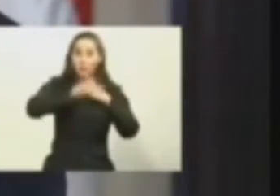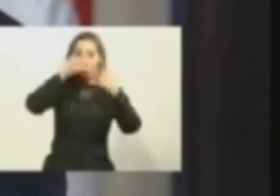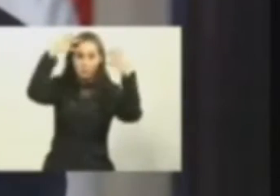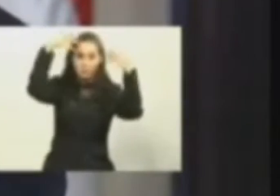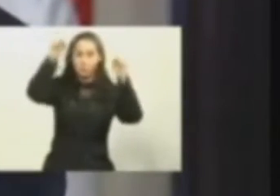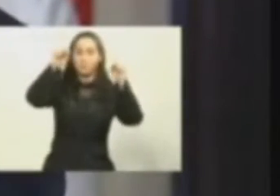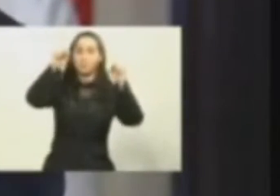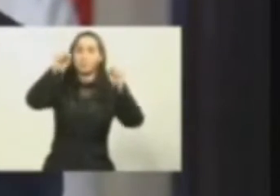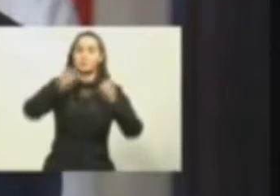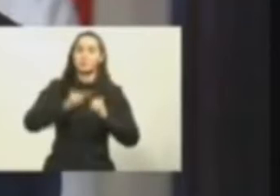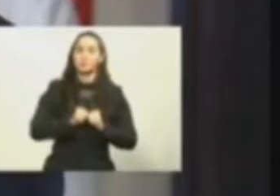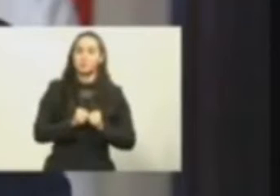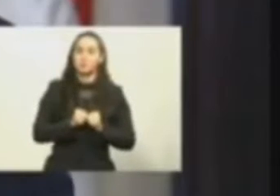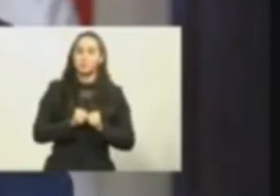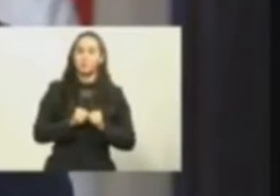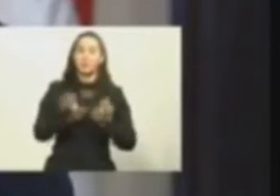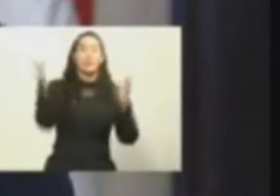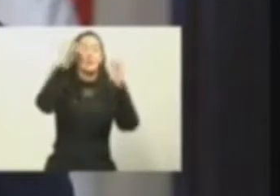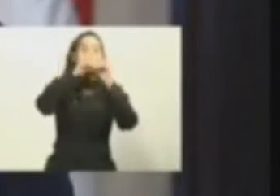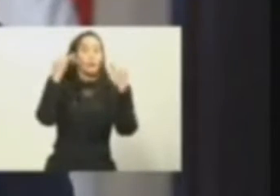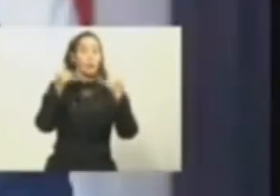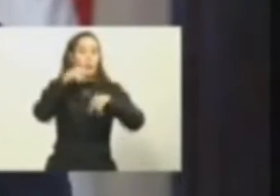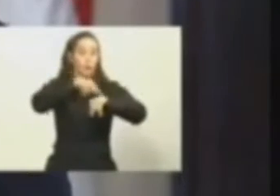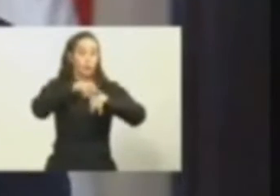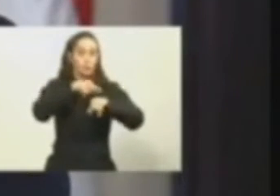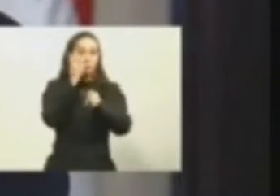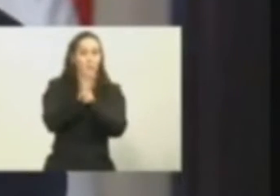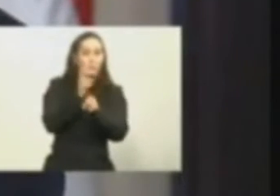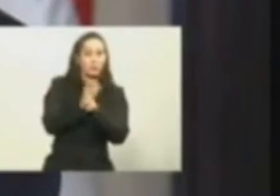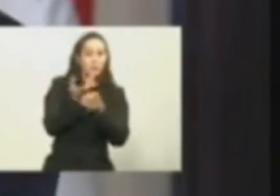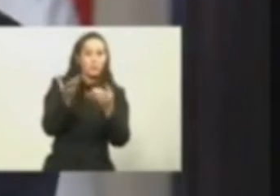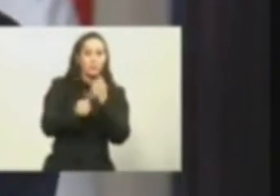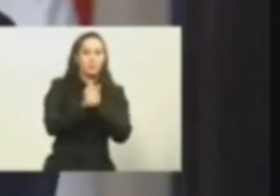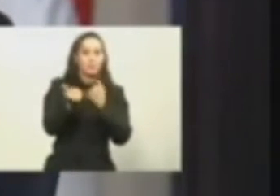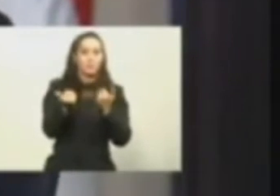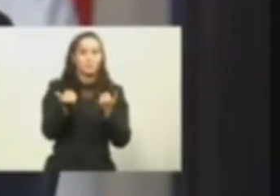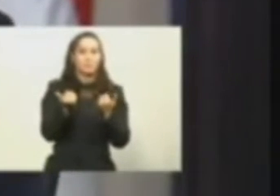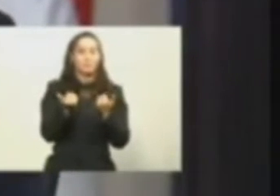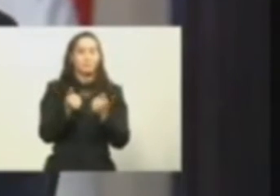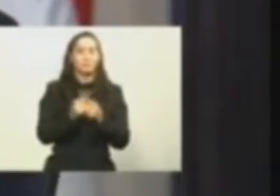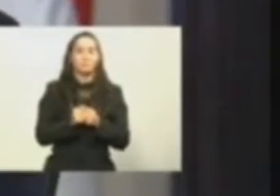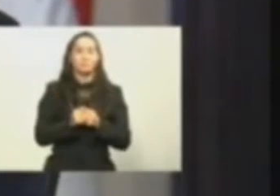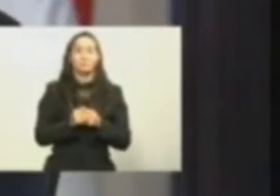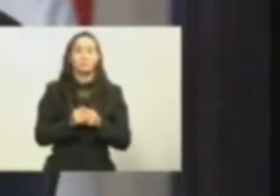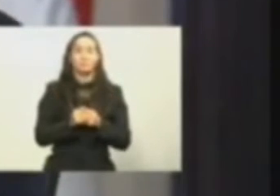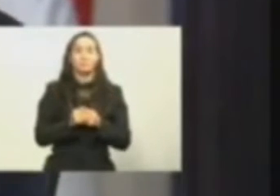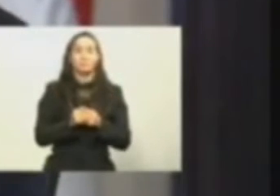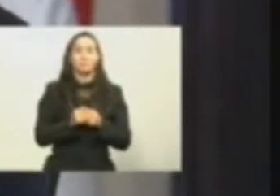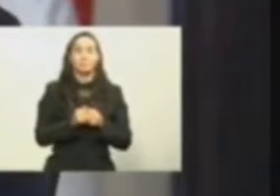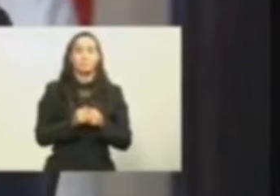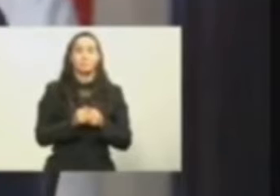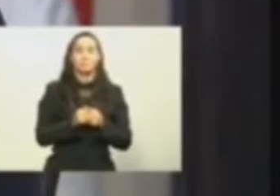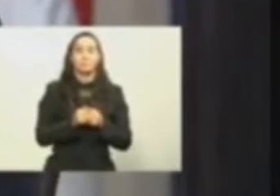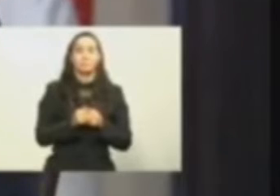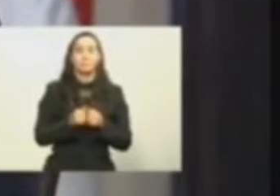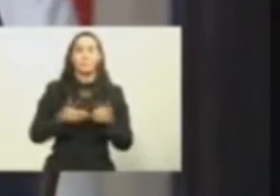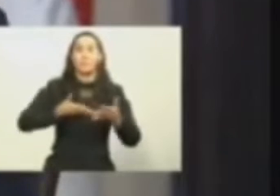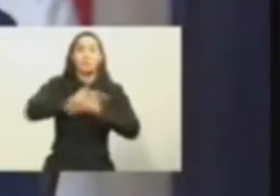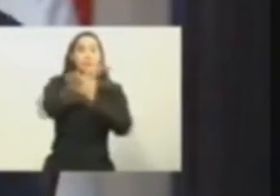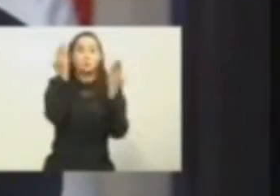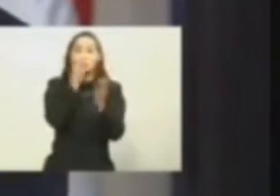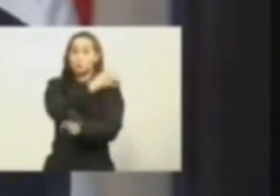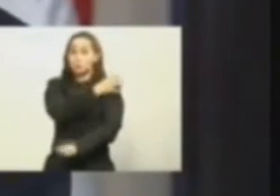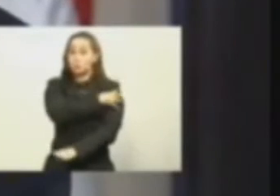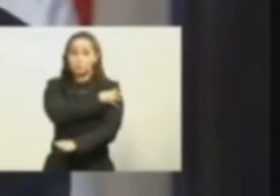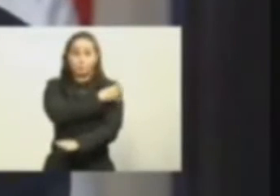ayer José Ignacio Paliza, presidente de la organización. No hay rango que pueda estar por encima de la ley en este gobierno. Eso